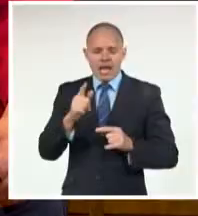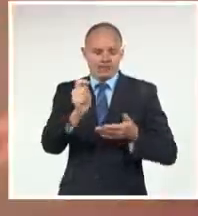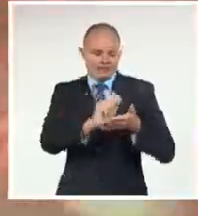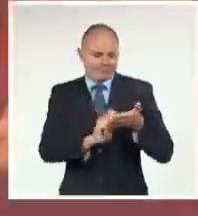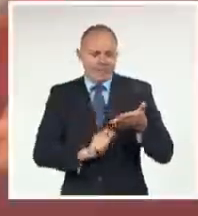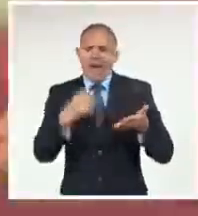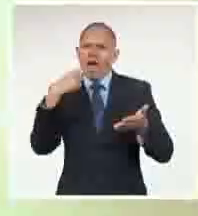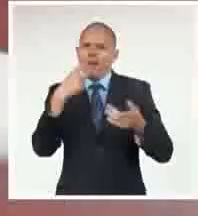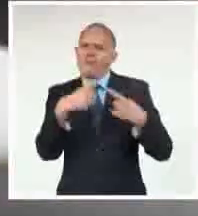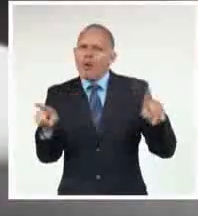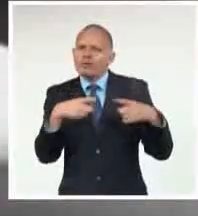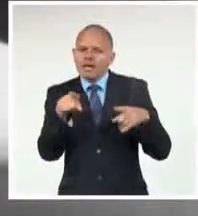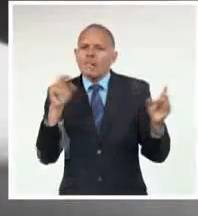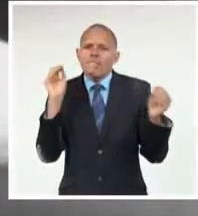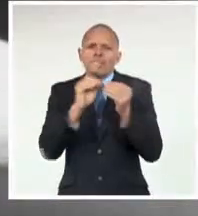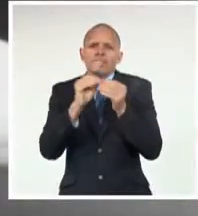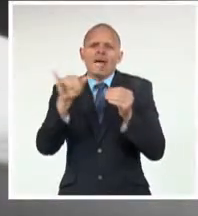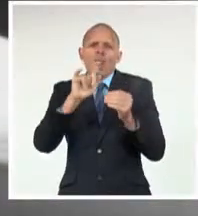de Wagner.